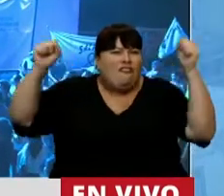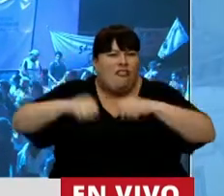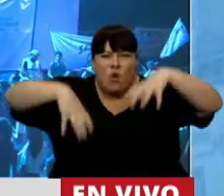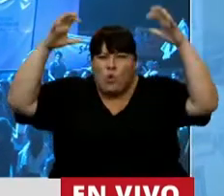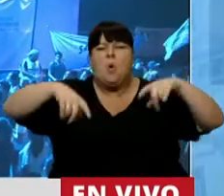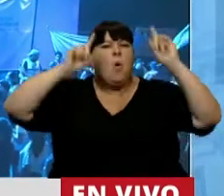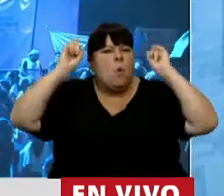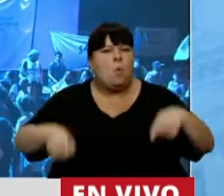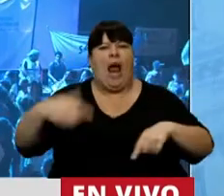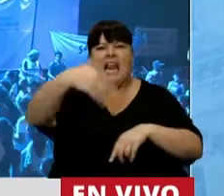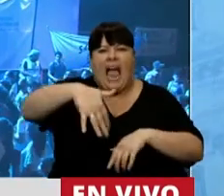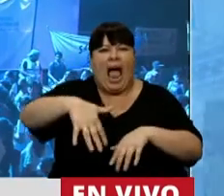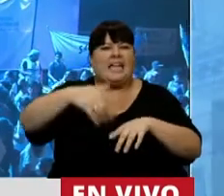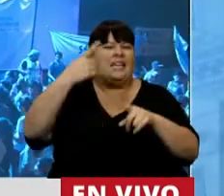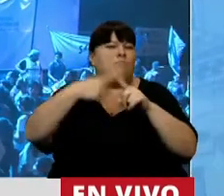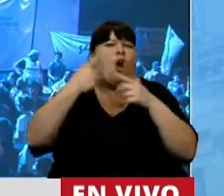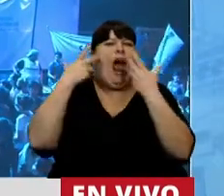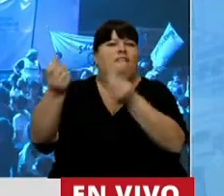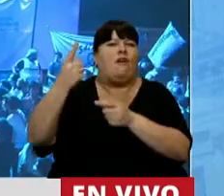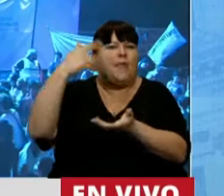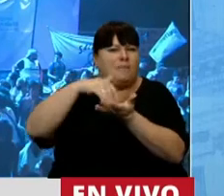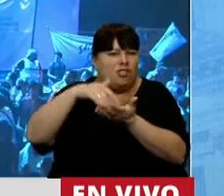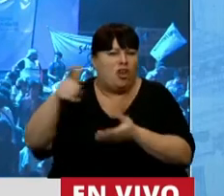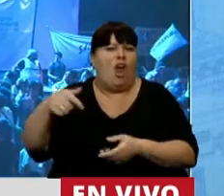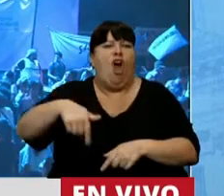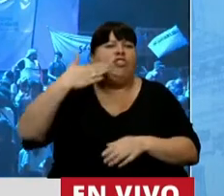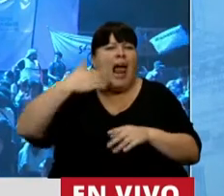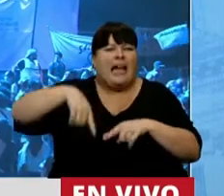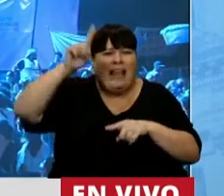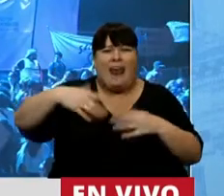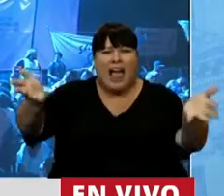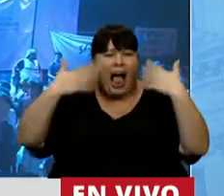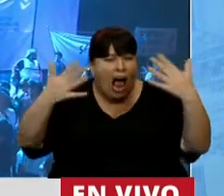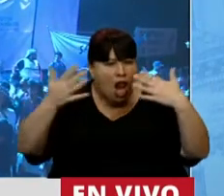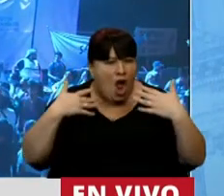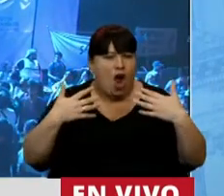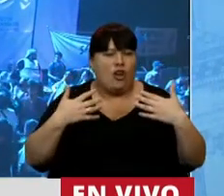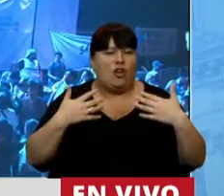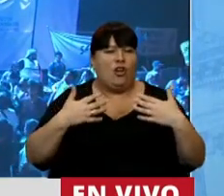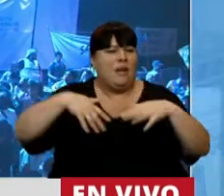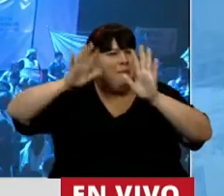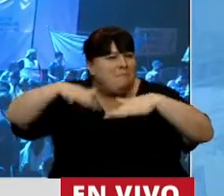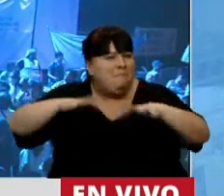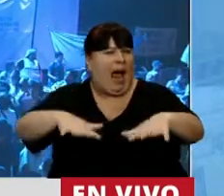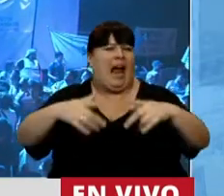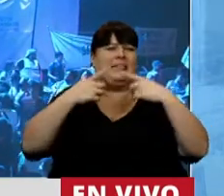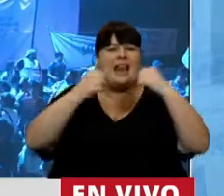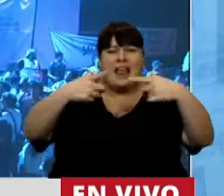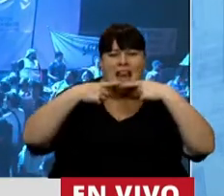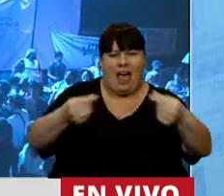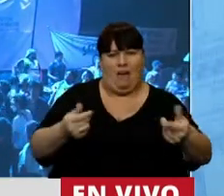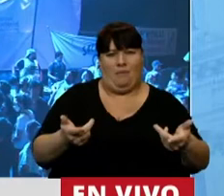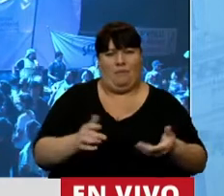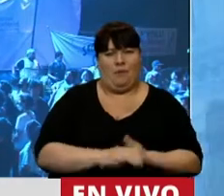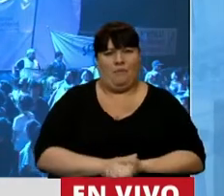y con lluvia acá en la calle por millones. Hoy estuvieron toda la tarde con calor movilizándose y manifestándose.